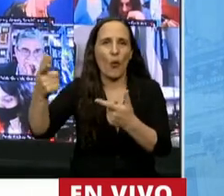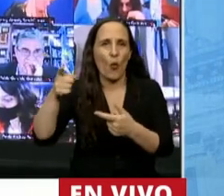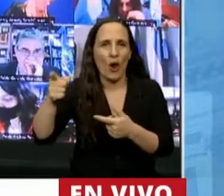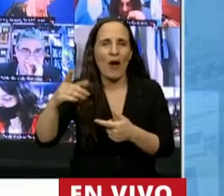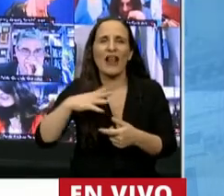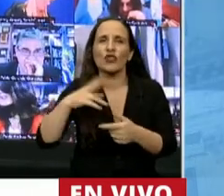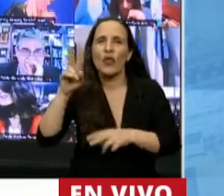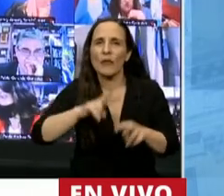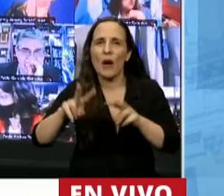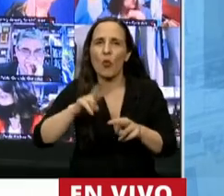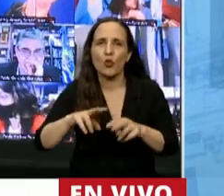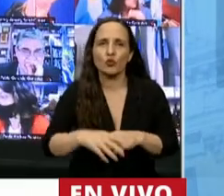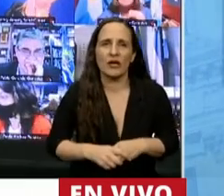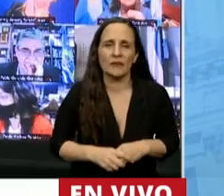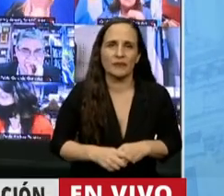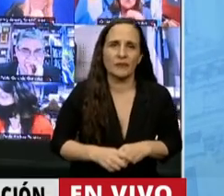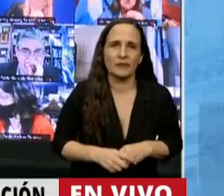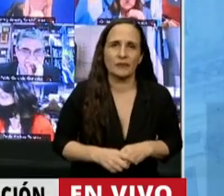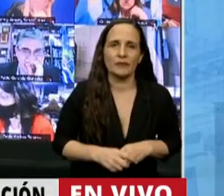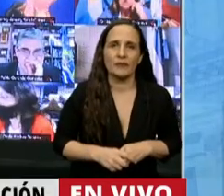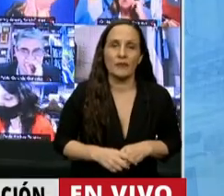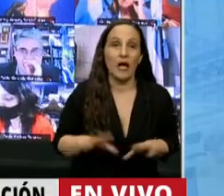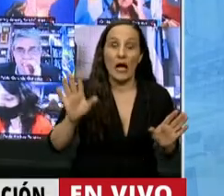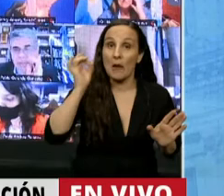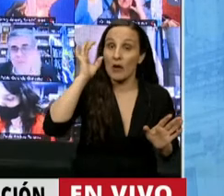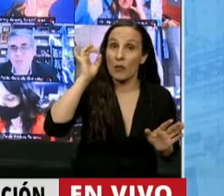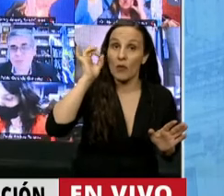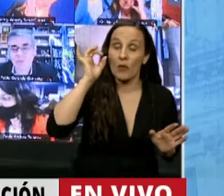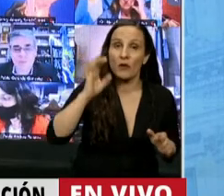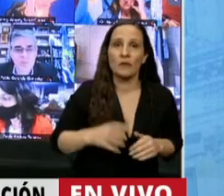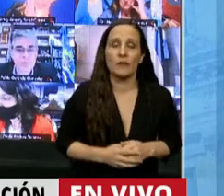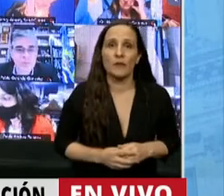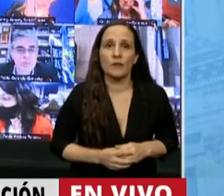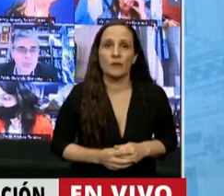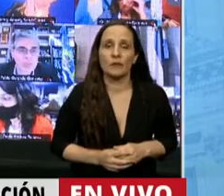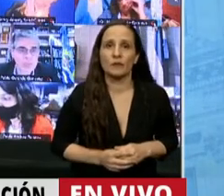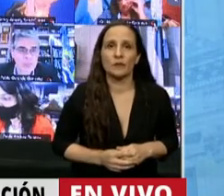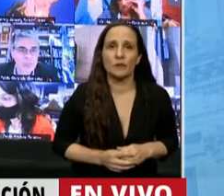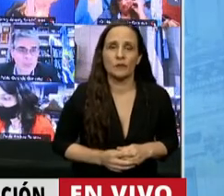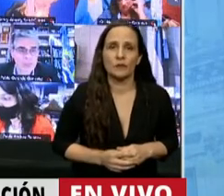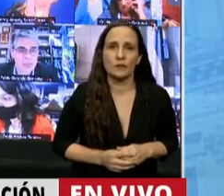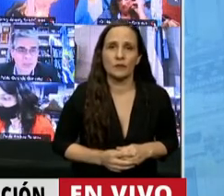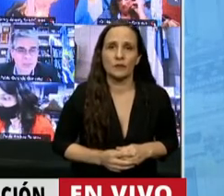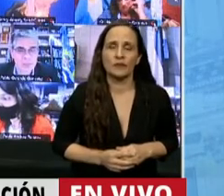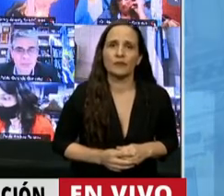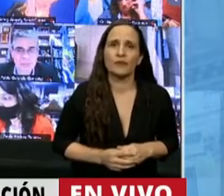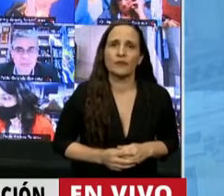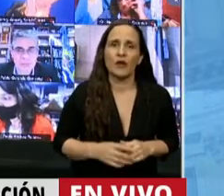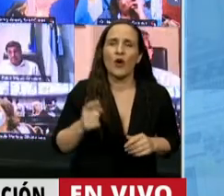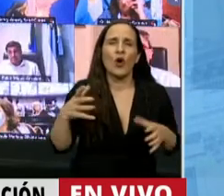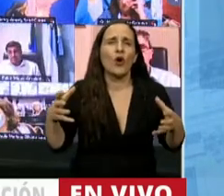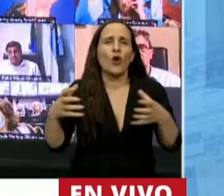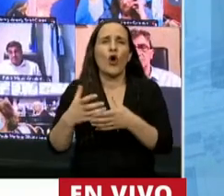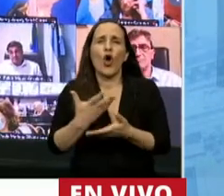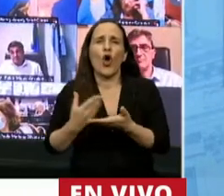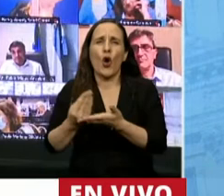Gracias, diputado. Ah, perdón, perdón, perdón, perdón. No les debemos nada al oficialismo. Es